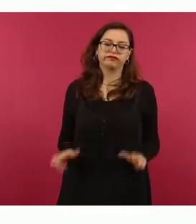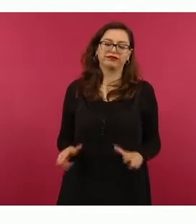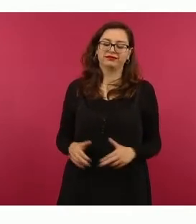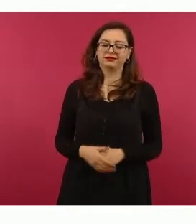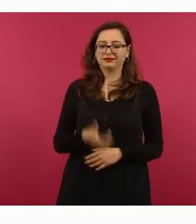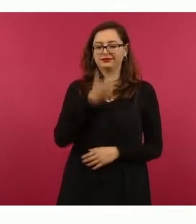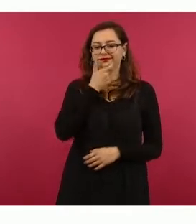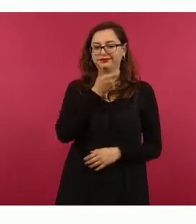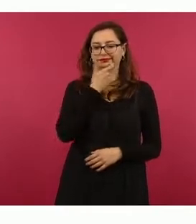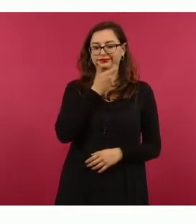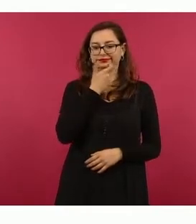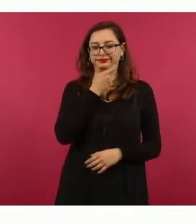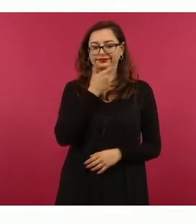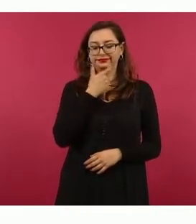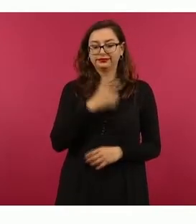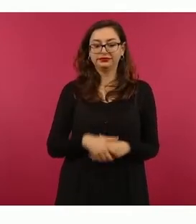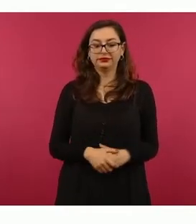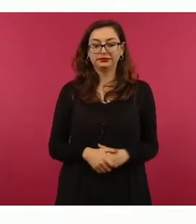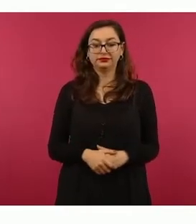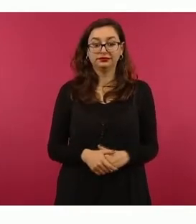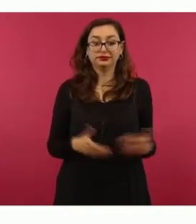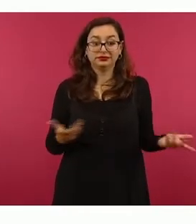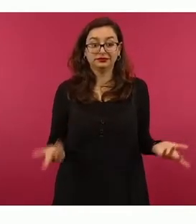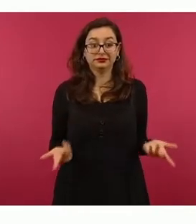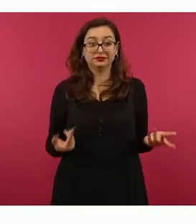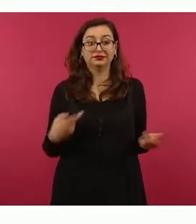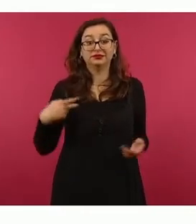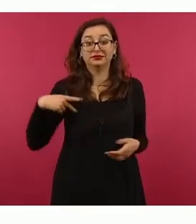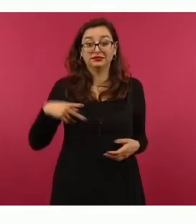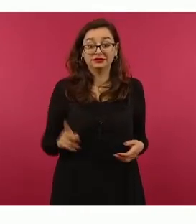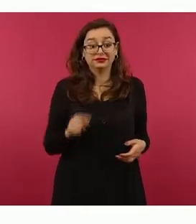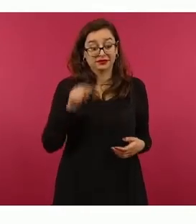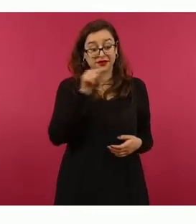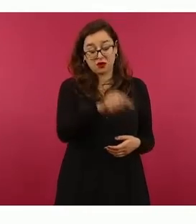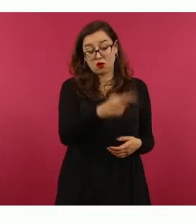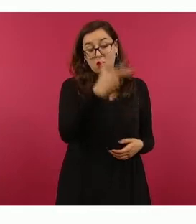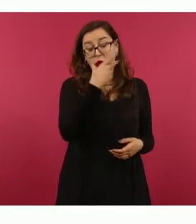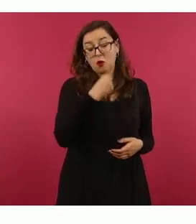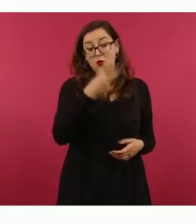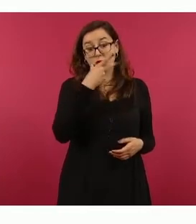Pero es intelectual de letras libres.